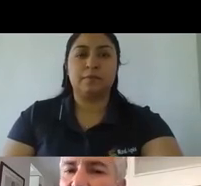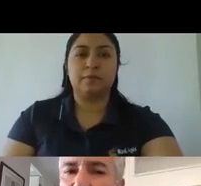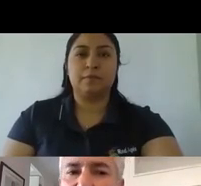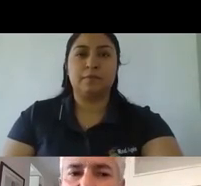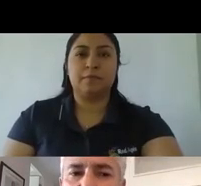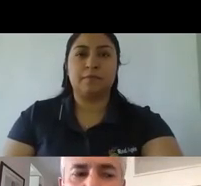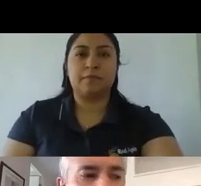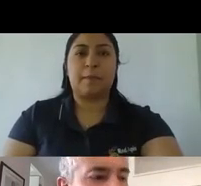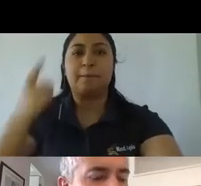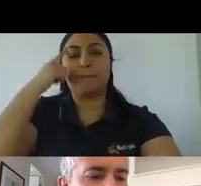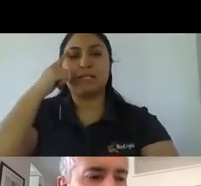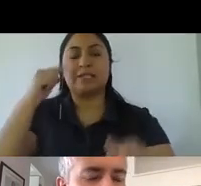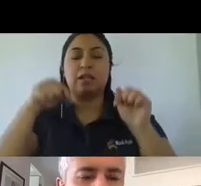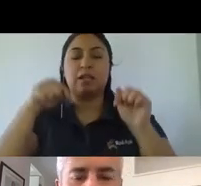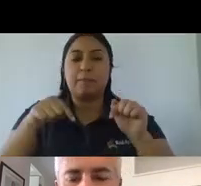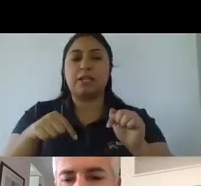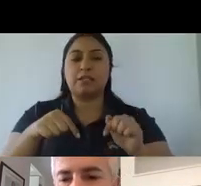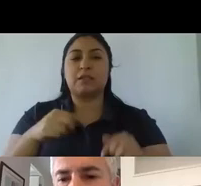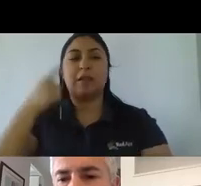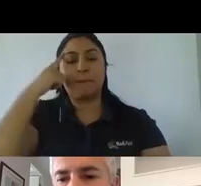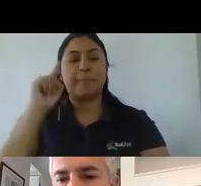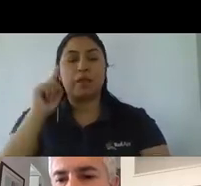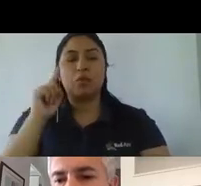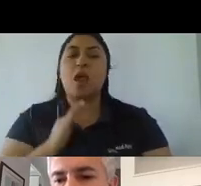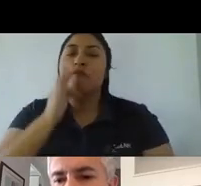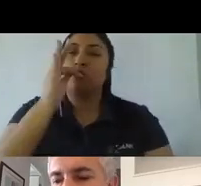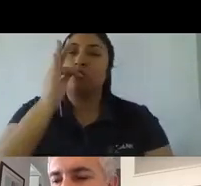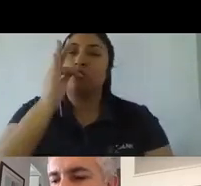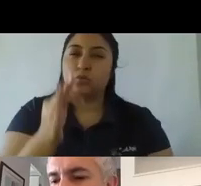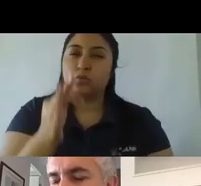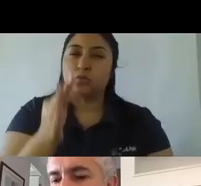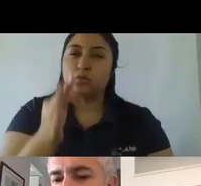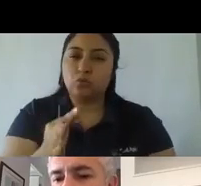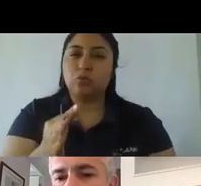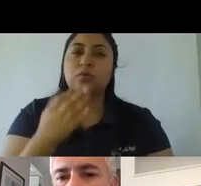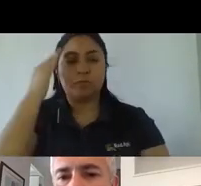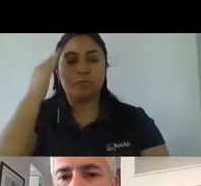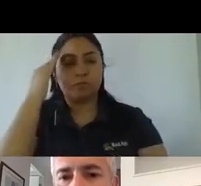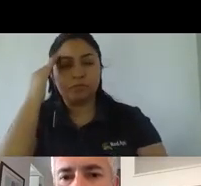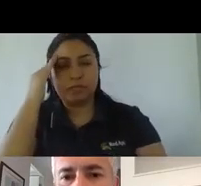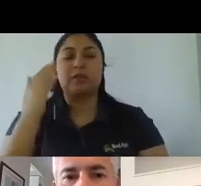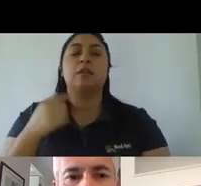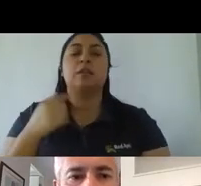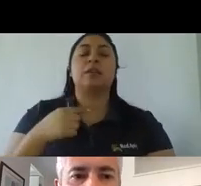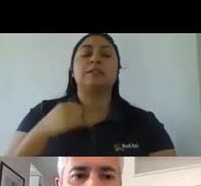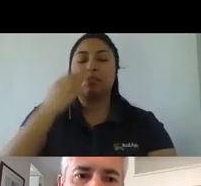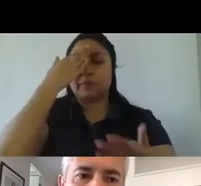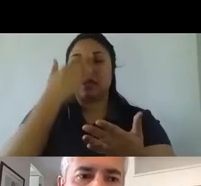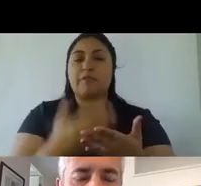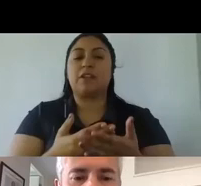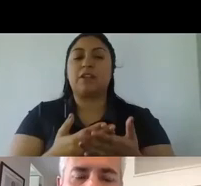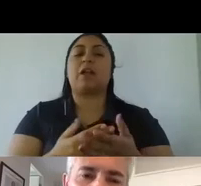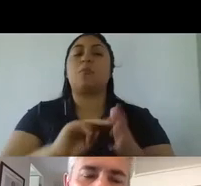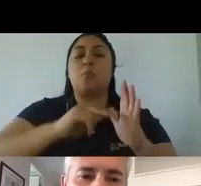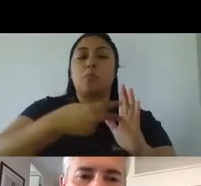nosotros nos enfrentamos a una crisis a un enredo a un problema en esto yo he tenido mucha experiencia trabajé mucho tiempo en gobierno también así que de crisis